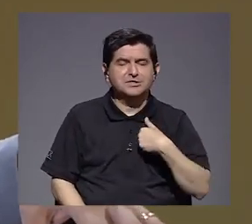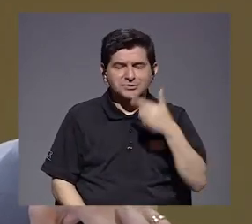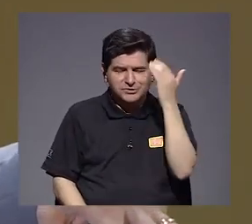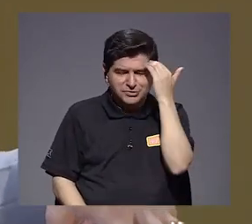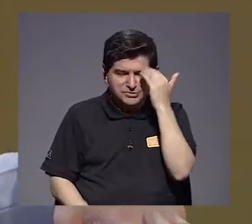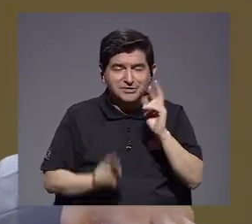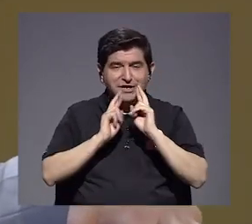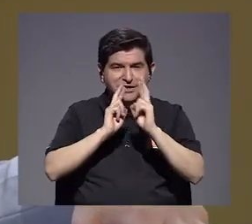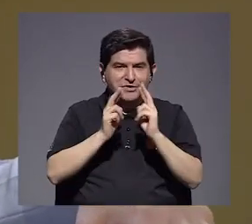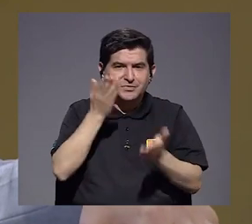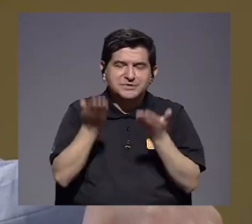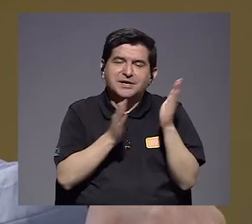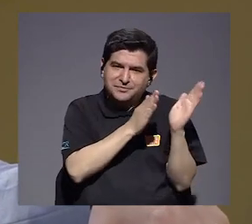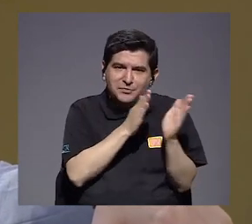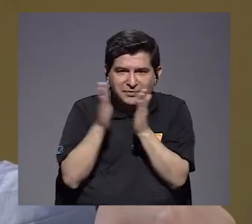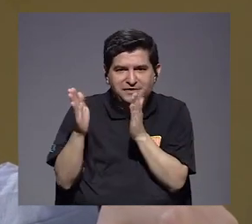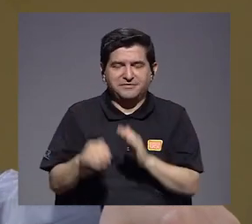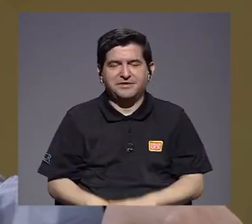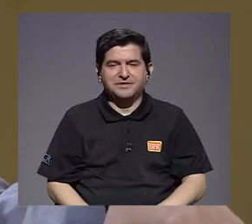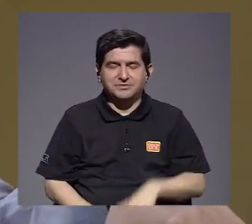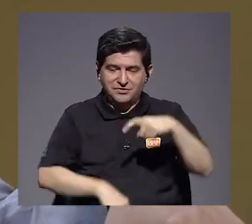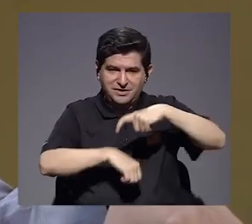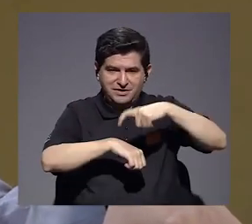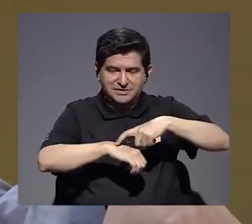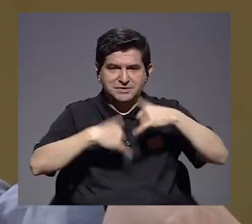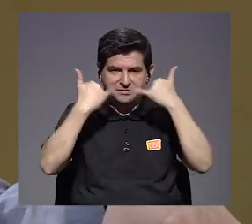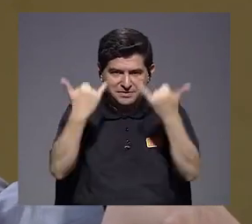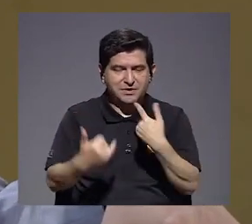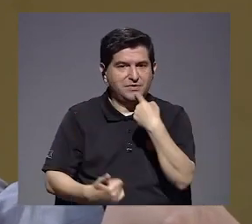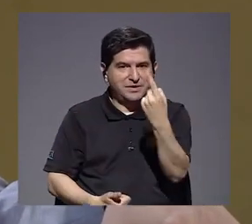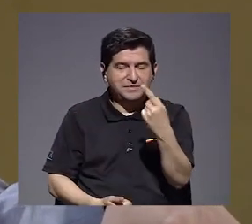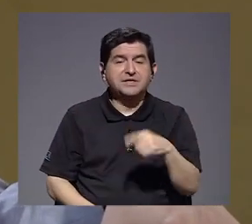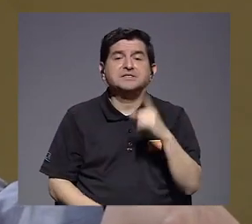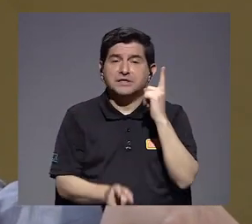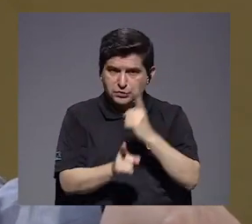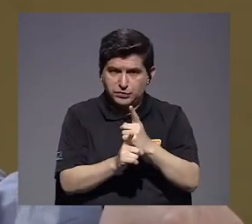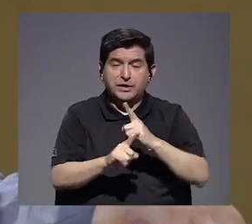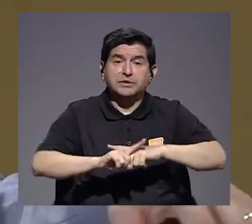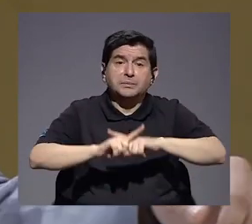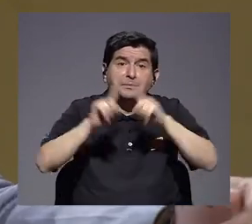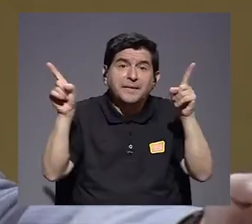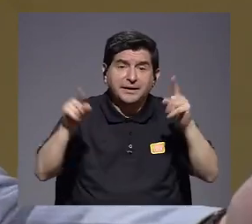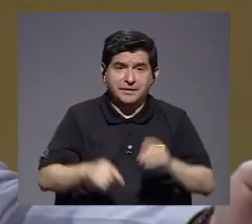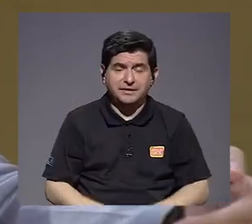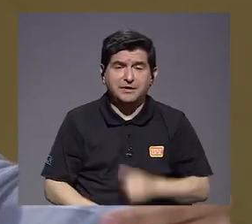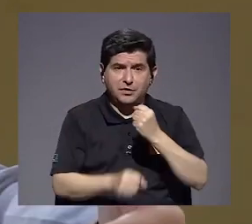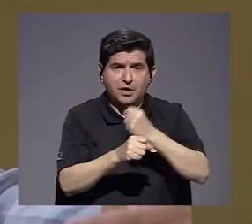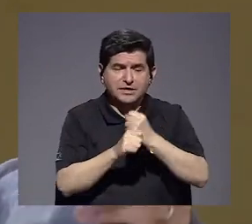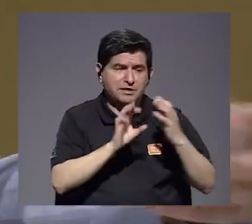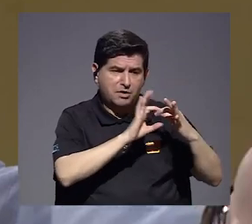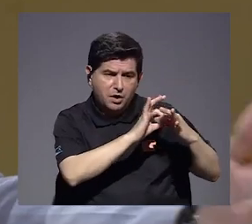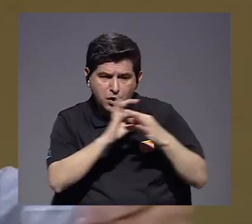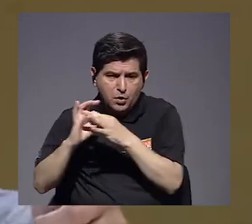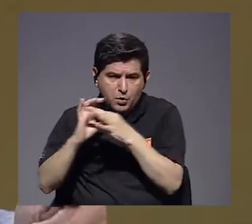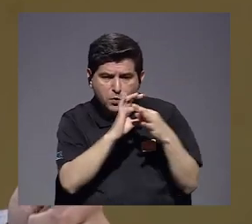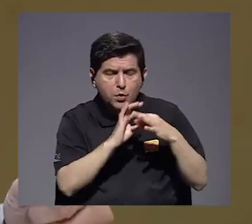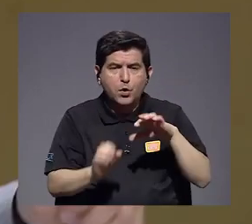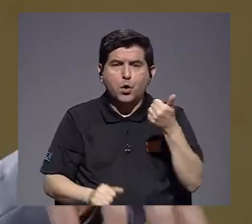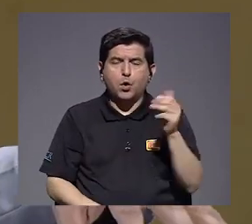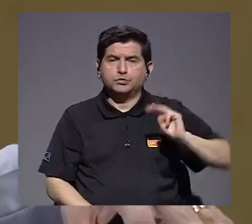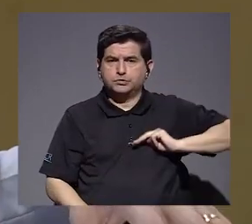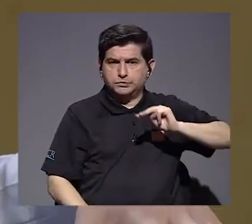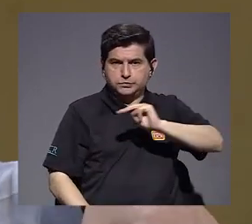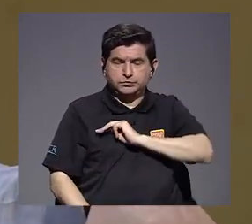Yo sé que usted puede responder por planificación y en este momento me está diciendo que así es, pero al trabajar mancomunadamente con otros